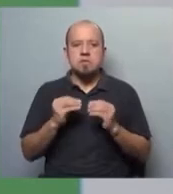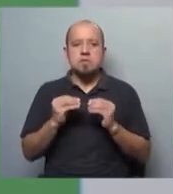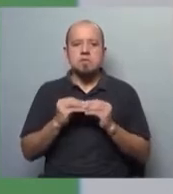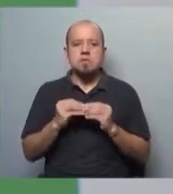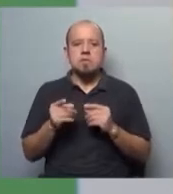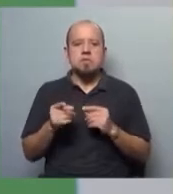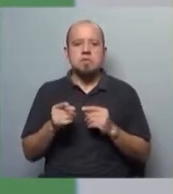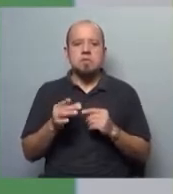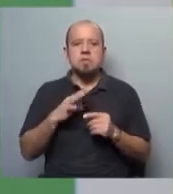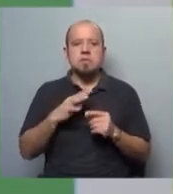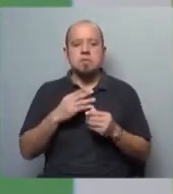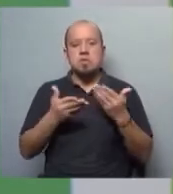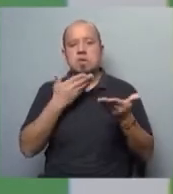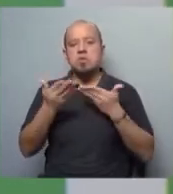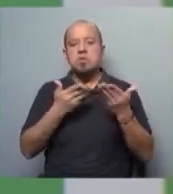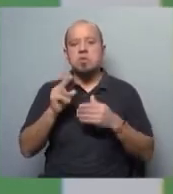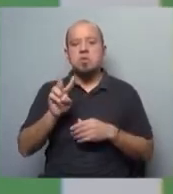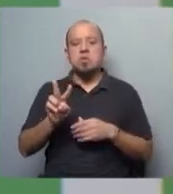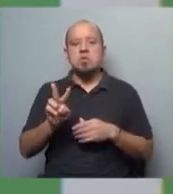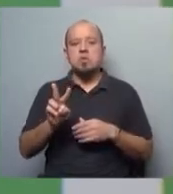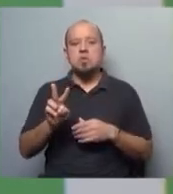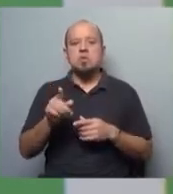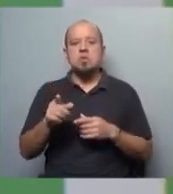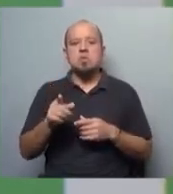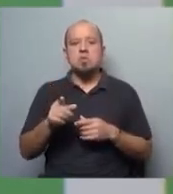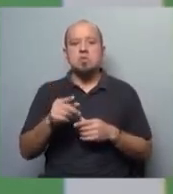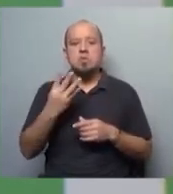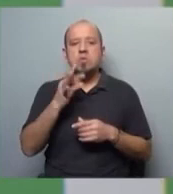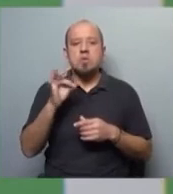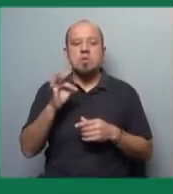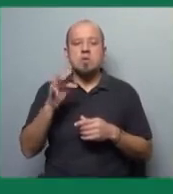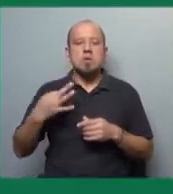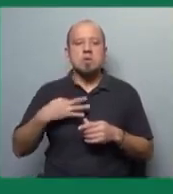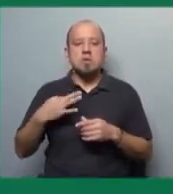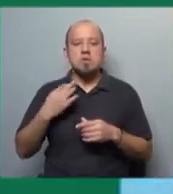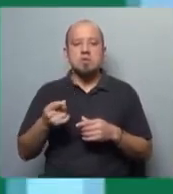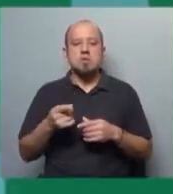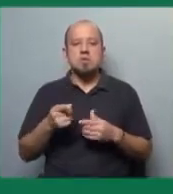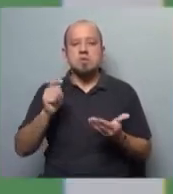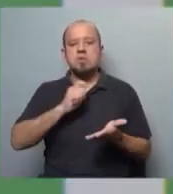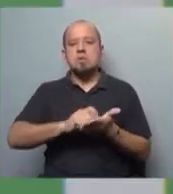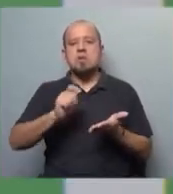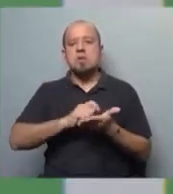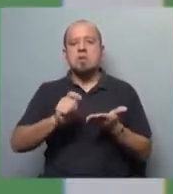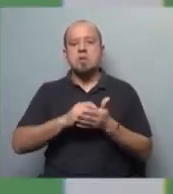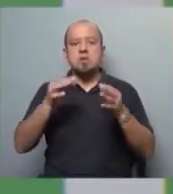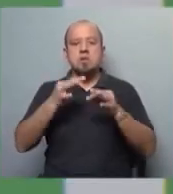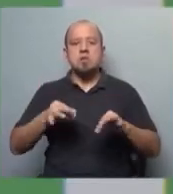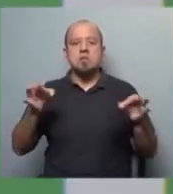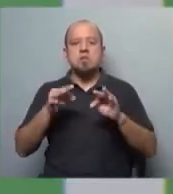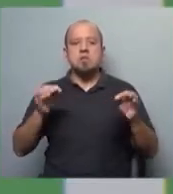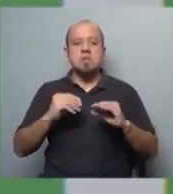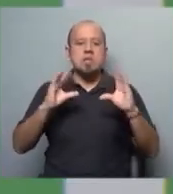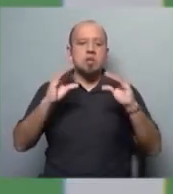hay un cantor venezolano, que hace 40 años escribió una música que se llama La noche del